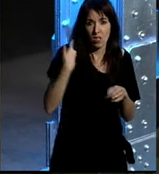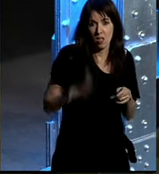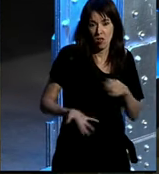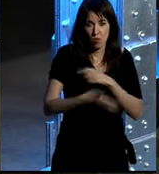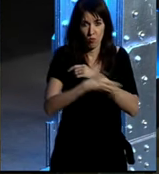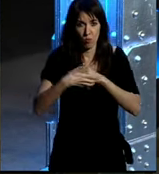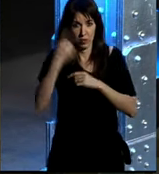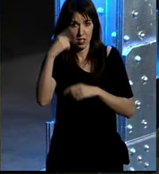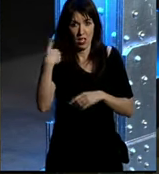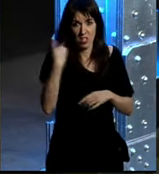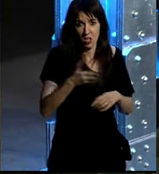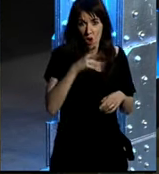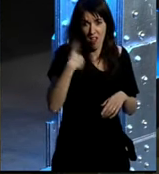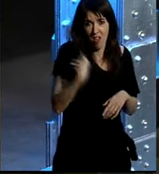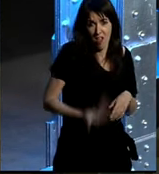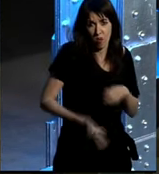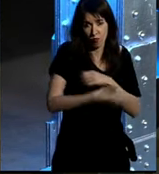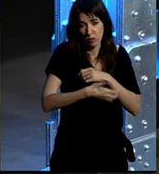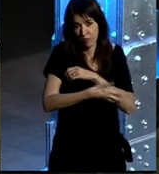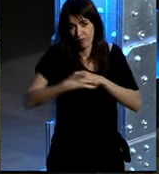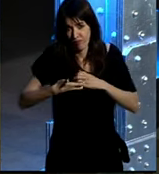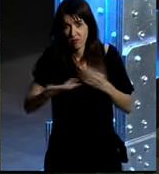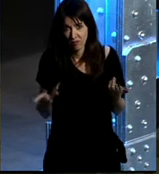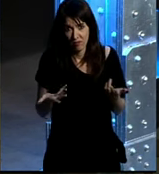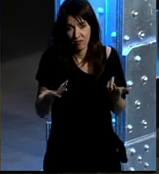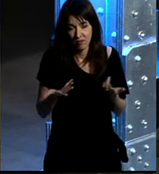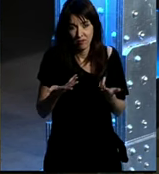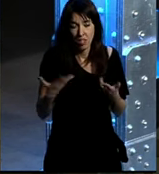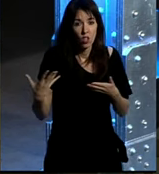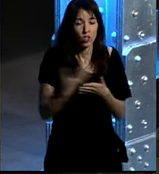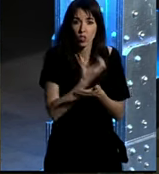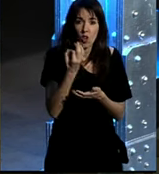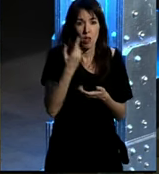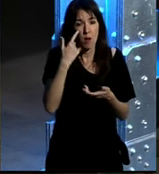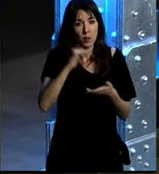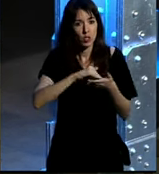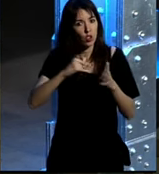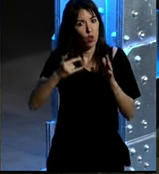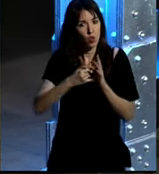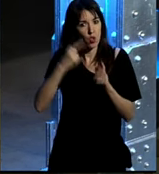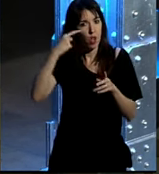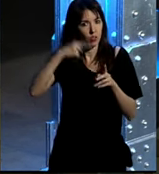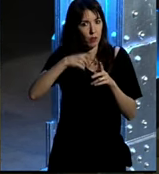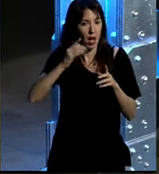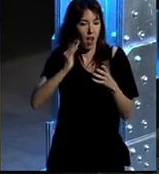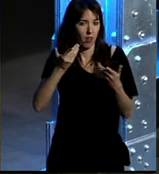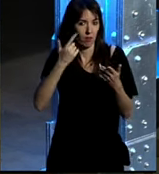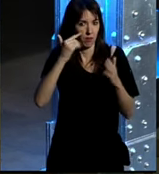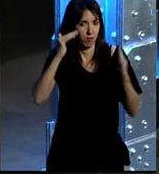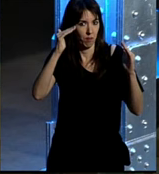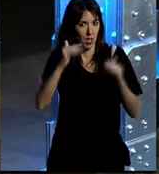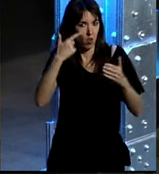y pobres los ricos son cada vez más ricos y los pobres más pobres entonces entre todos tenemos que encontrar una solución para minimizar este